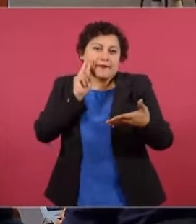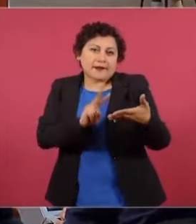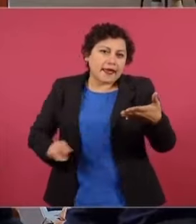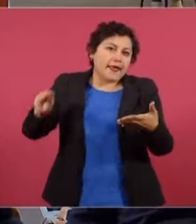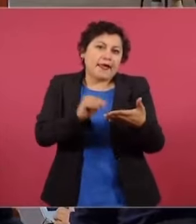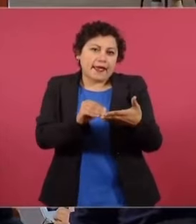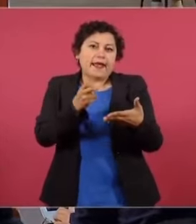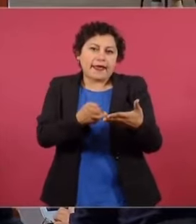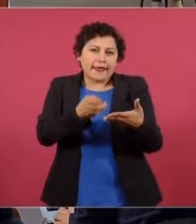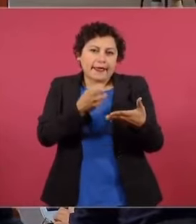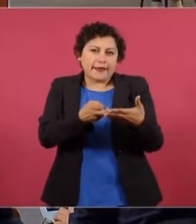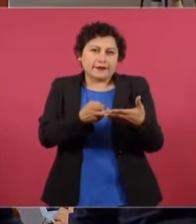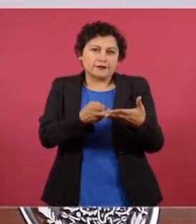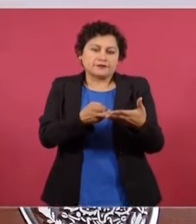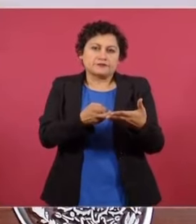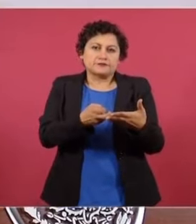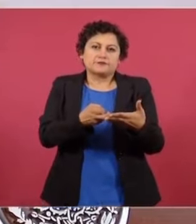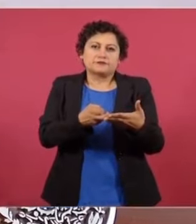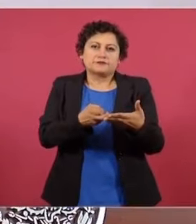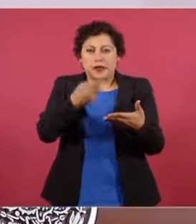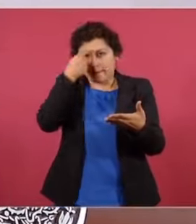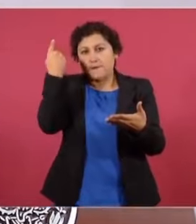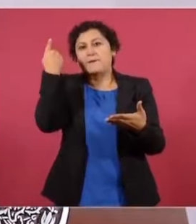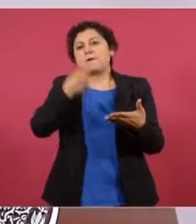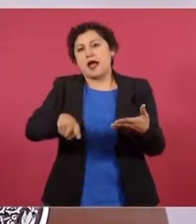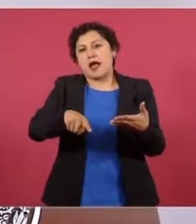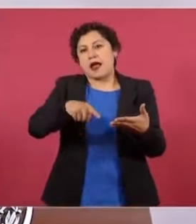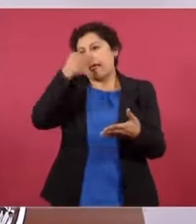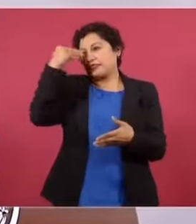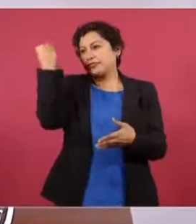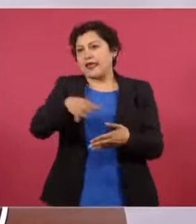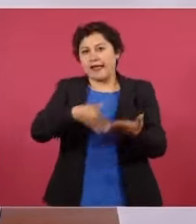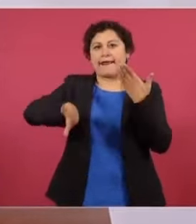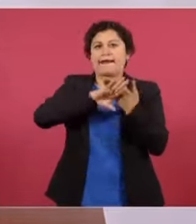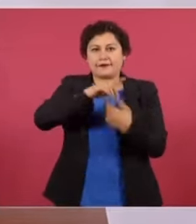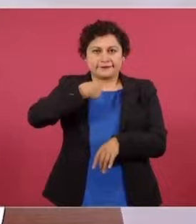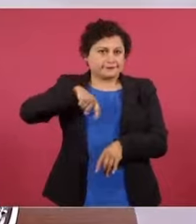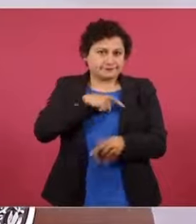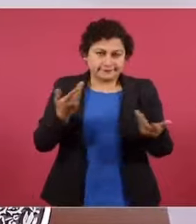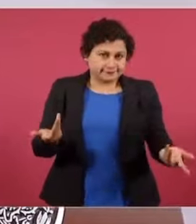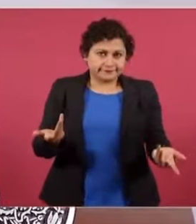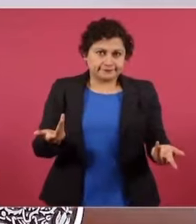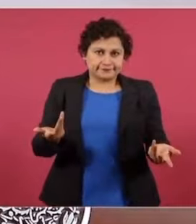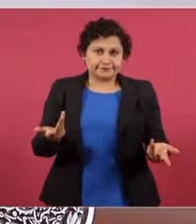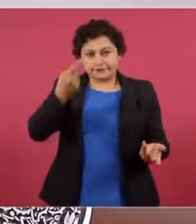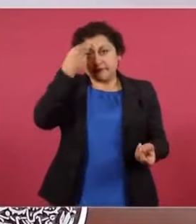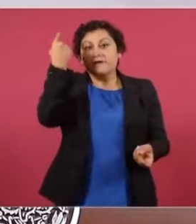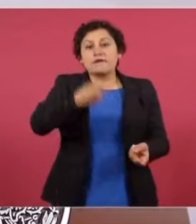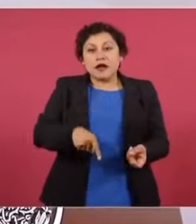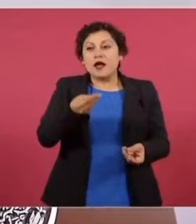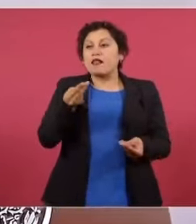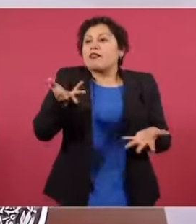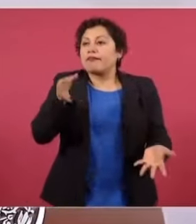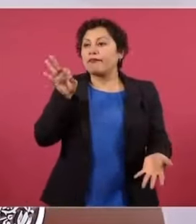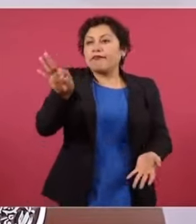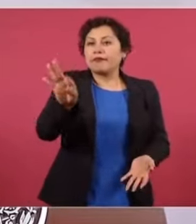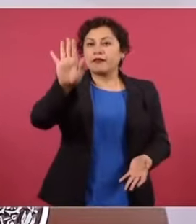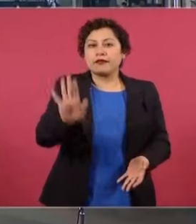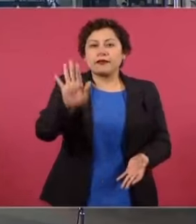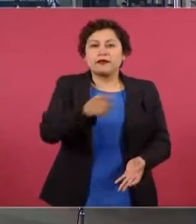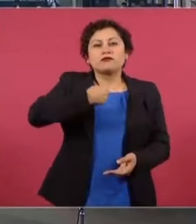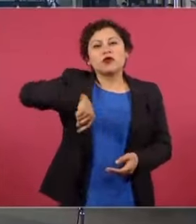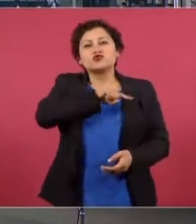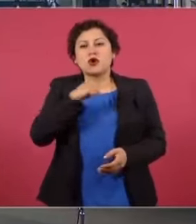mancharnos o tratar de involucrarnos. Y ese es el periodismo